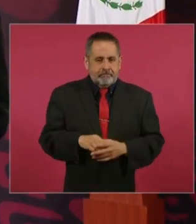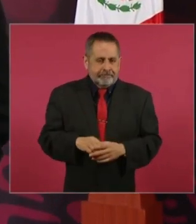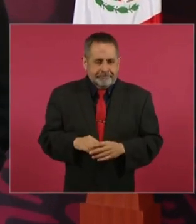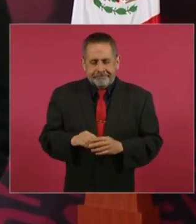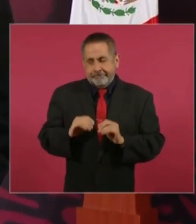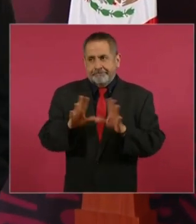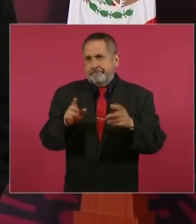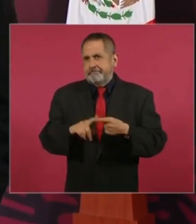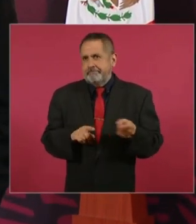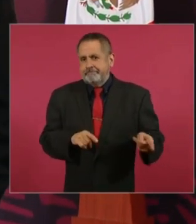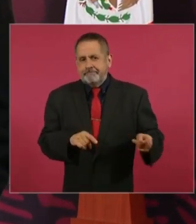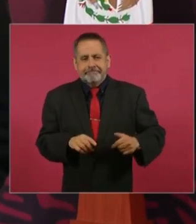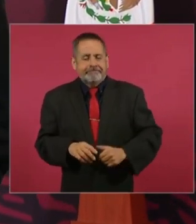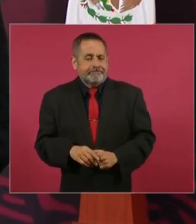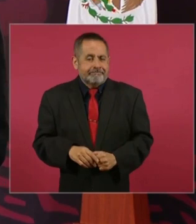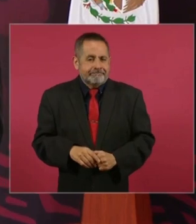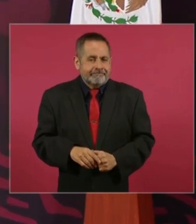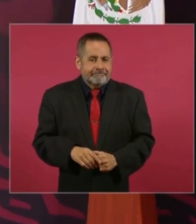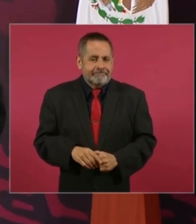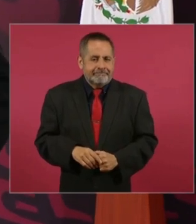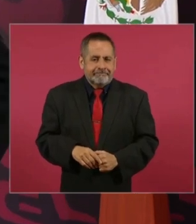clásico…